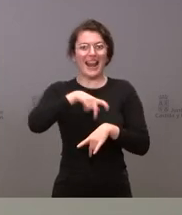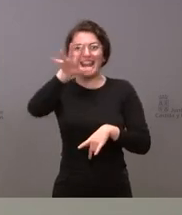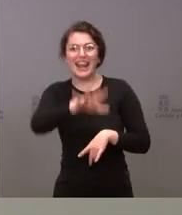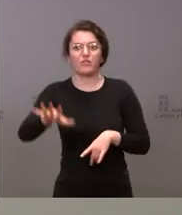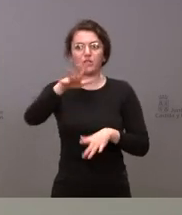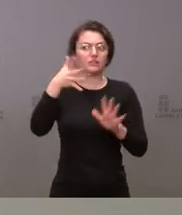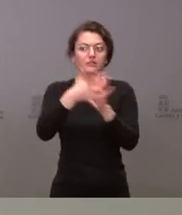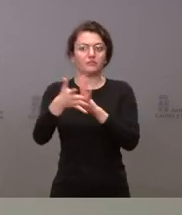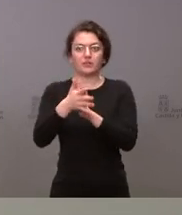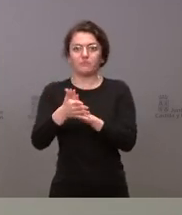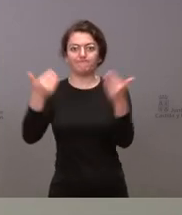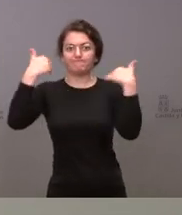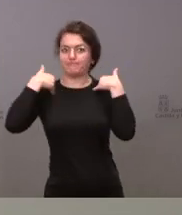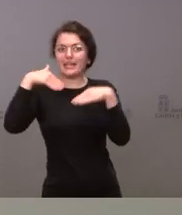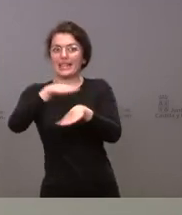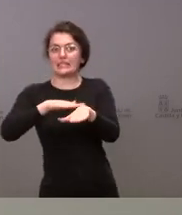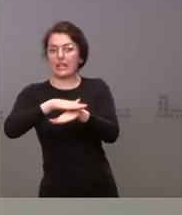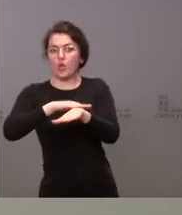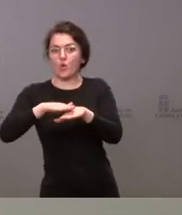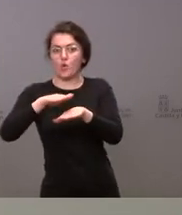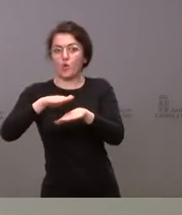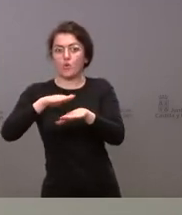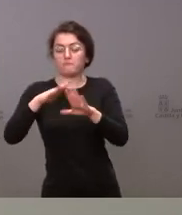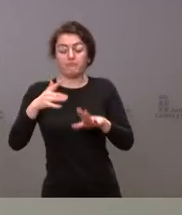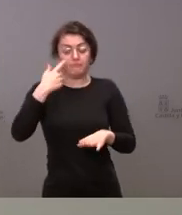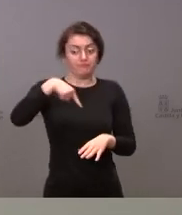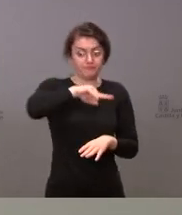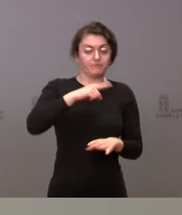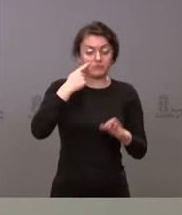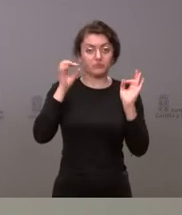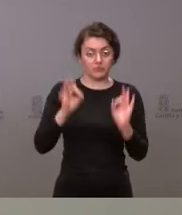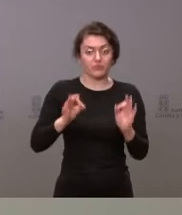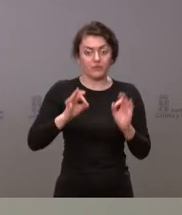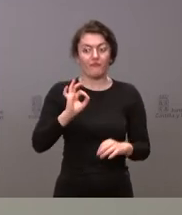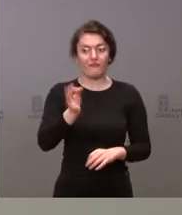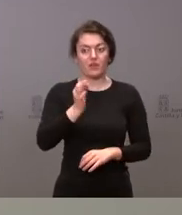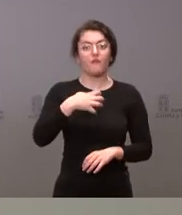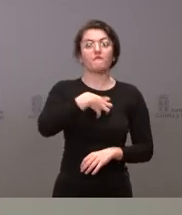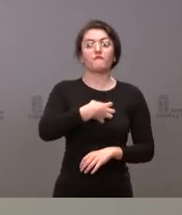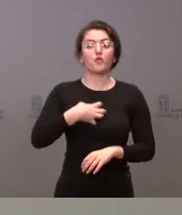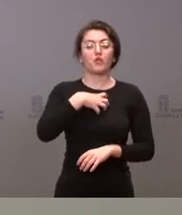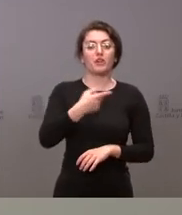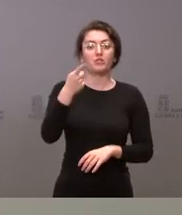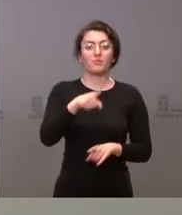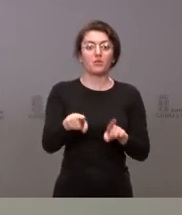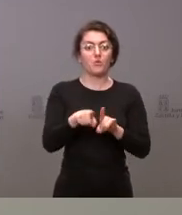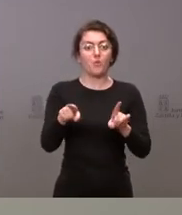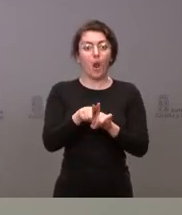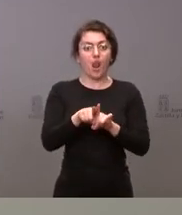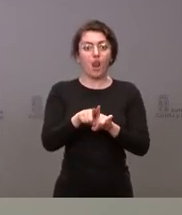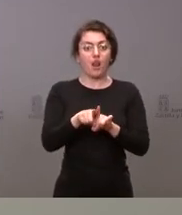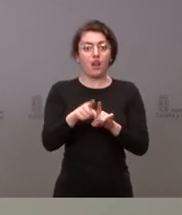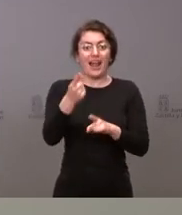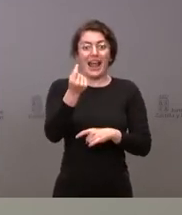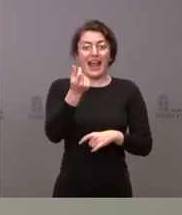que en el ámbito nacional y nosotros estamos reconociendo que efectivamente también los empleados públicos están teniendo una pérdida de poder adquisitivo